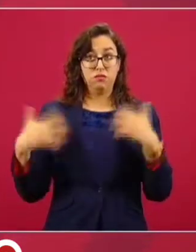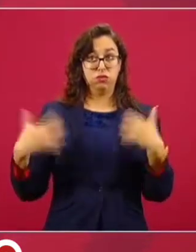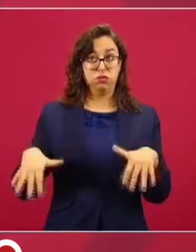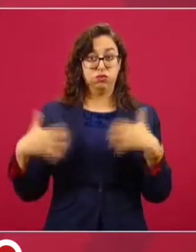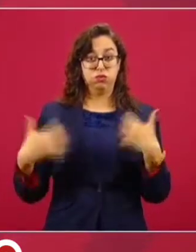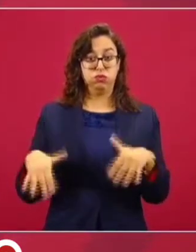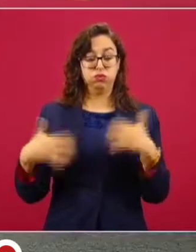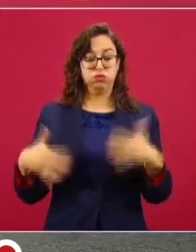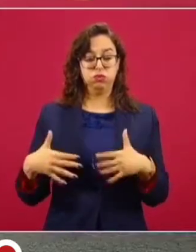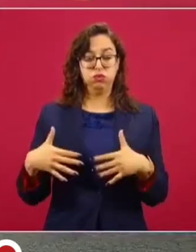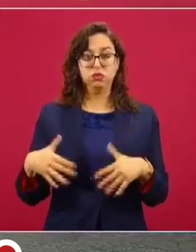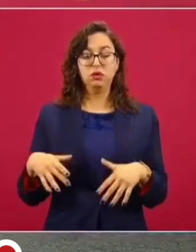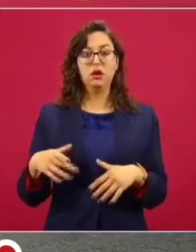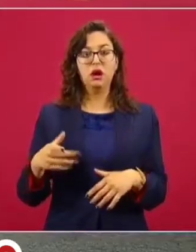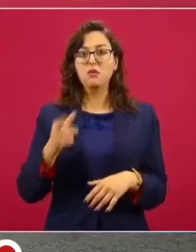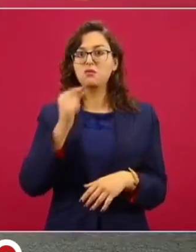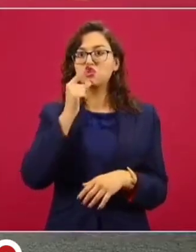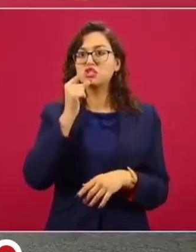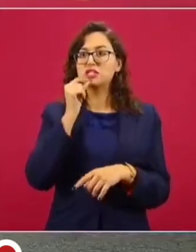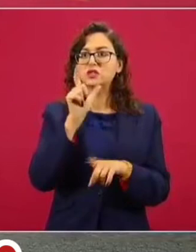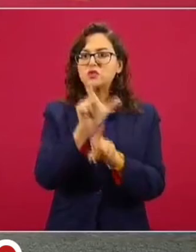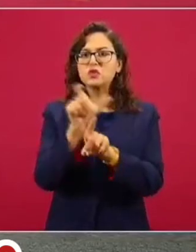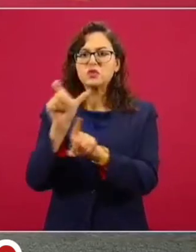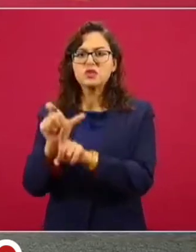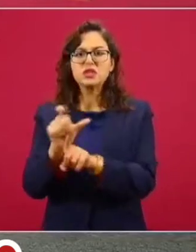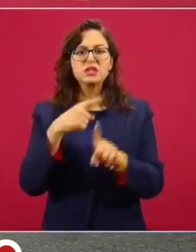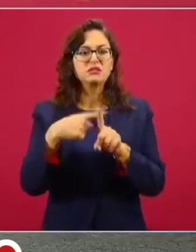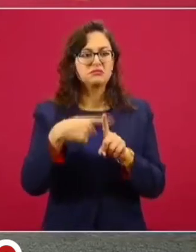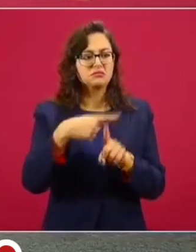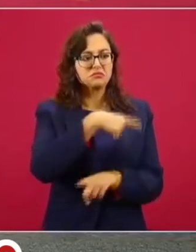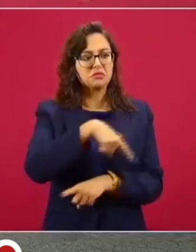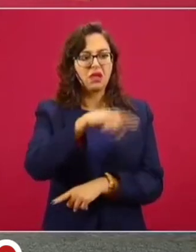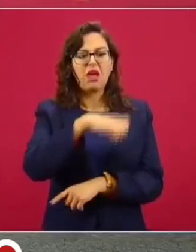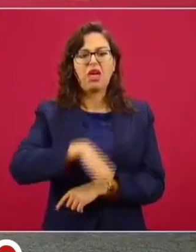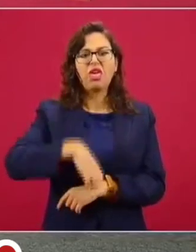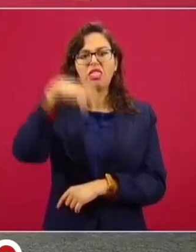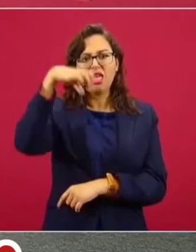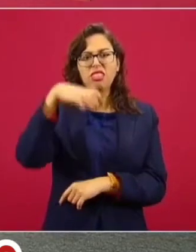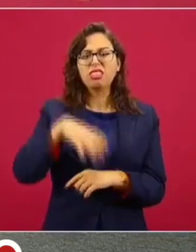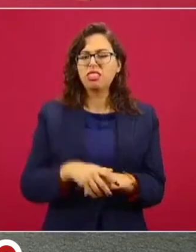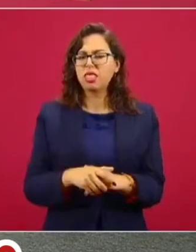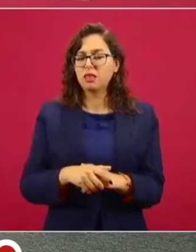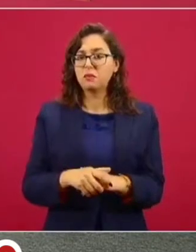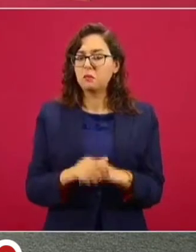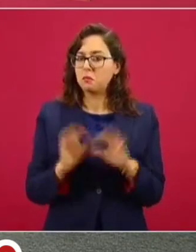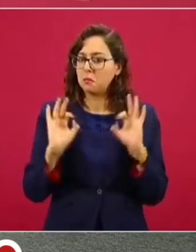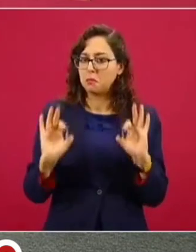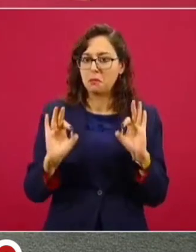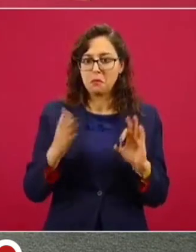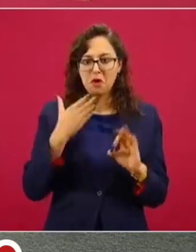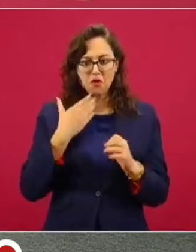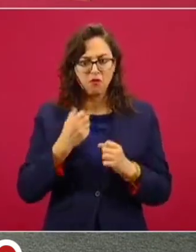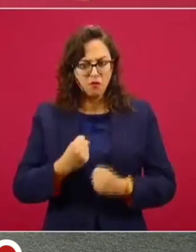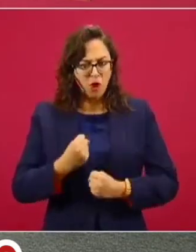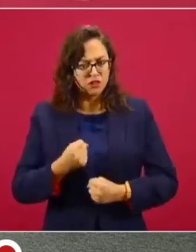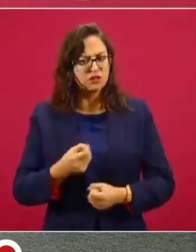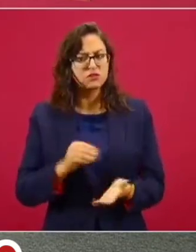eso los dejo de tarea, y están muy bien, están fuertes.